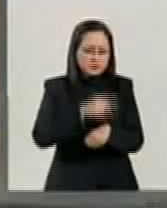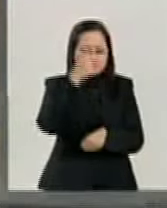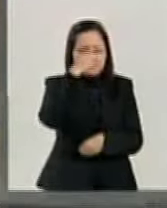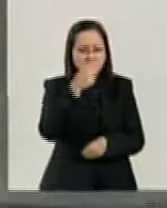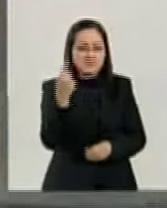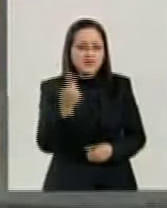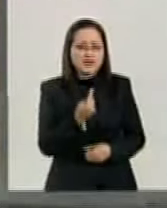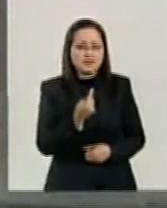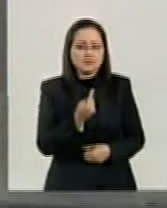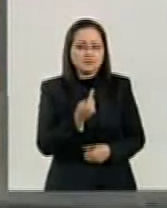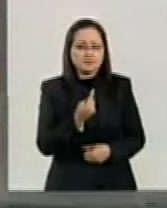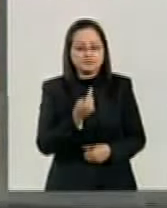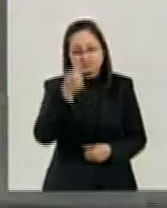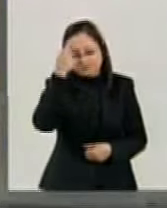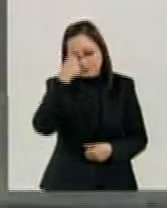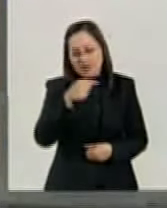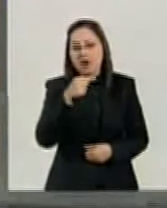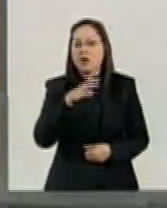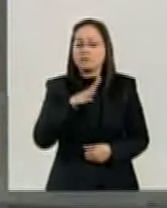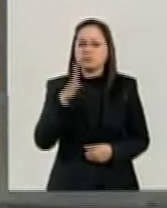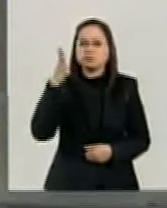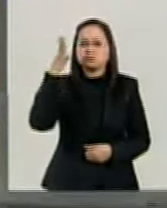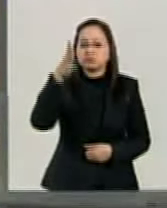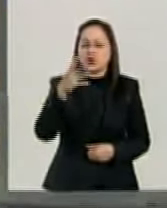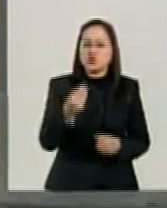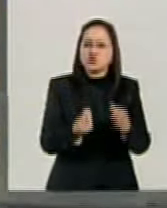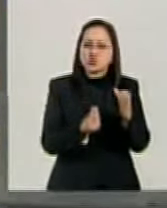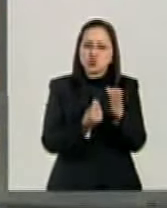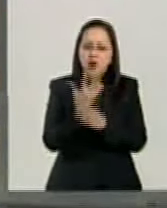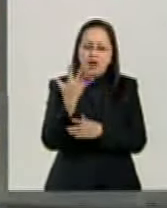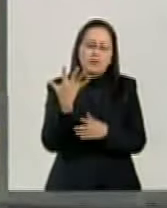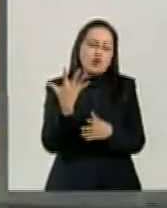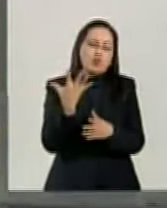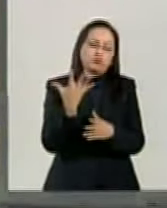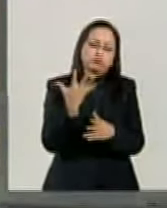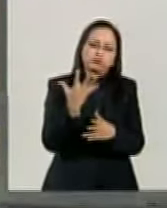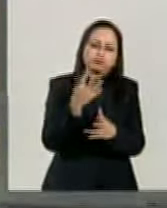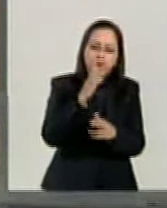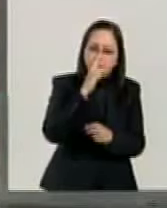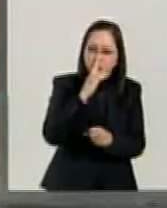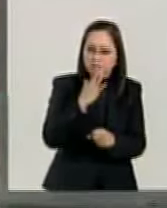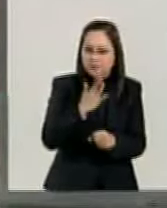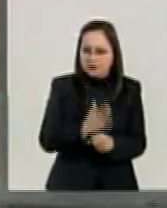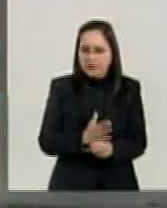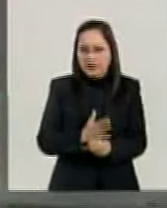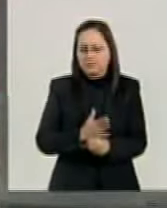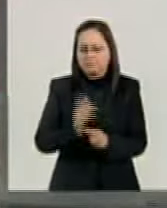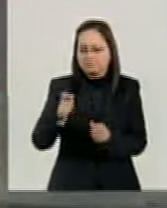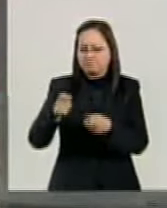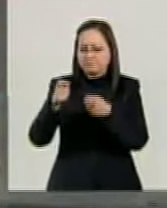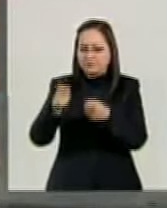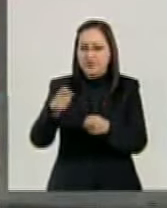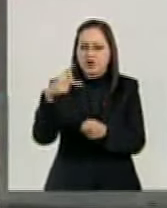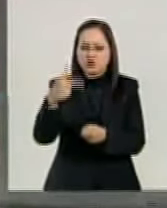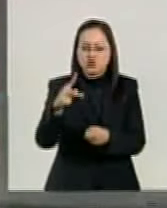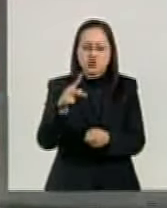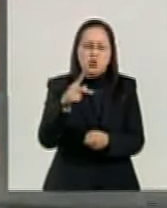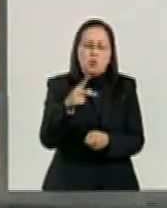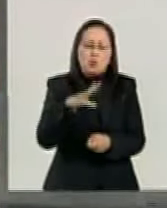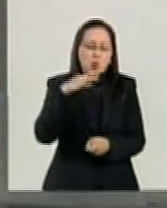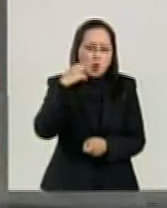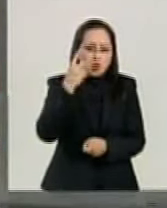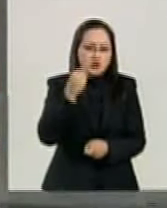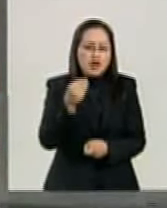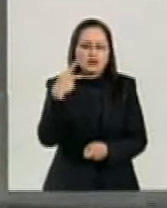emprender una nueva tarea, una tarea determinada por su vocación, por su